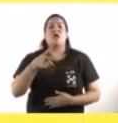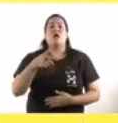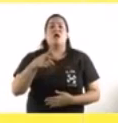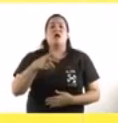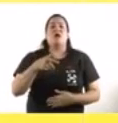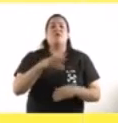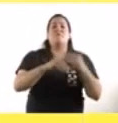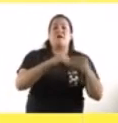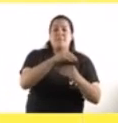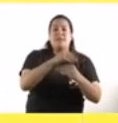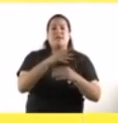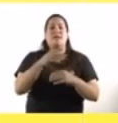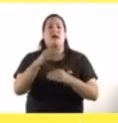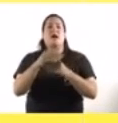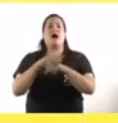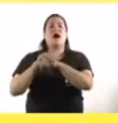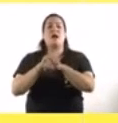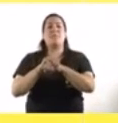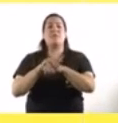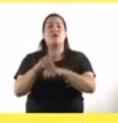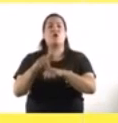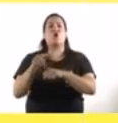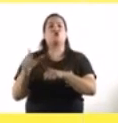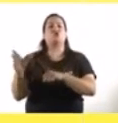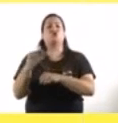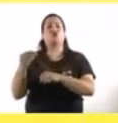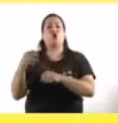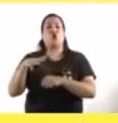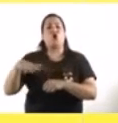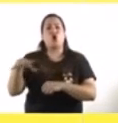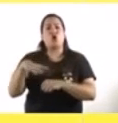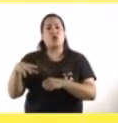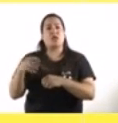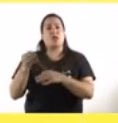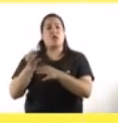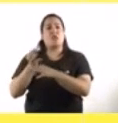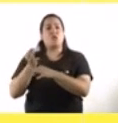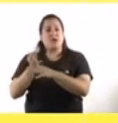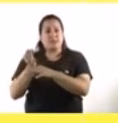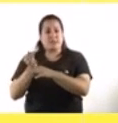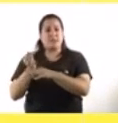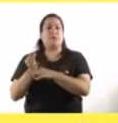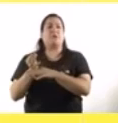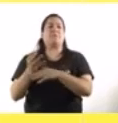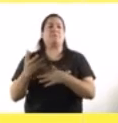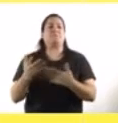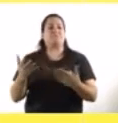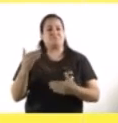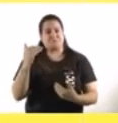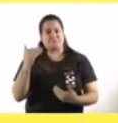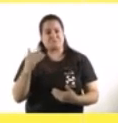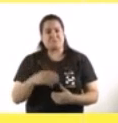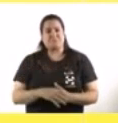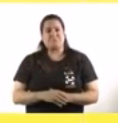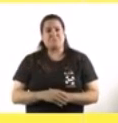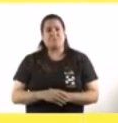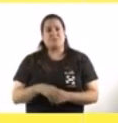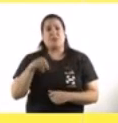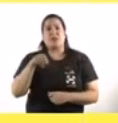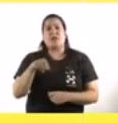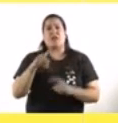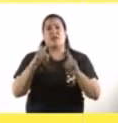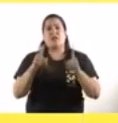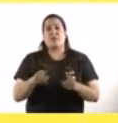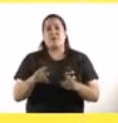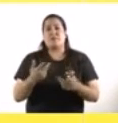comunidad educativa es algo que obviamente nos duele a todos y en segundo lugar es importante aclarar que es una persona que